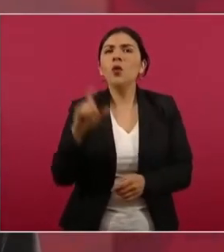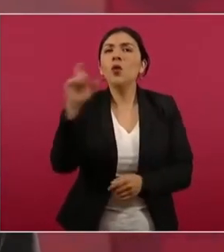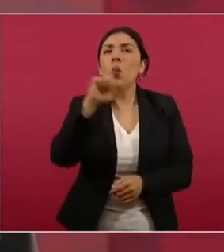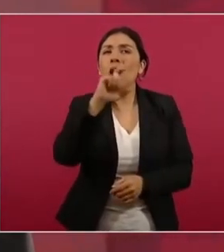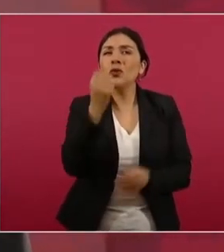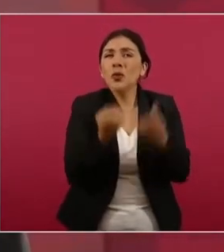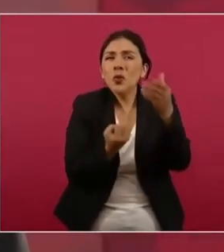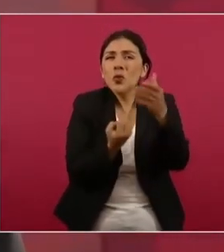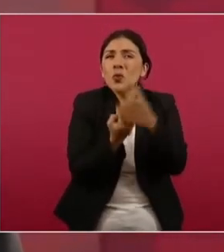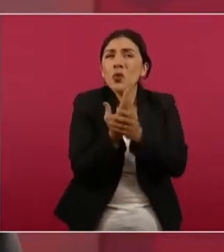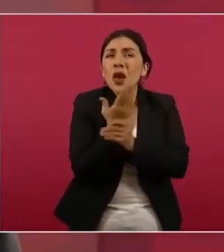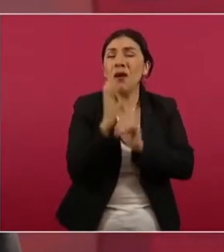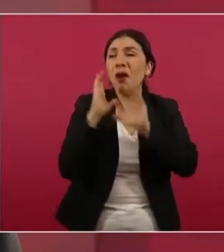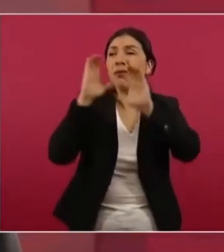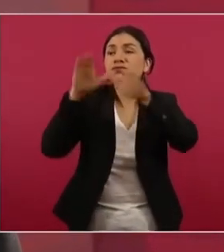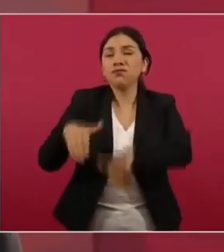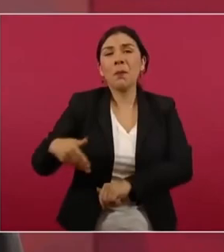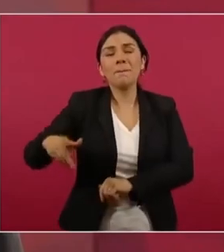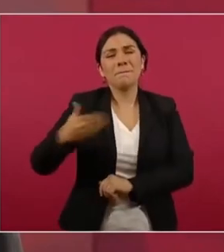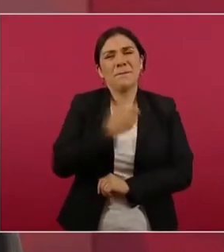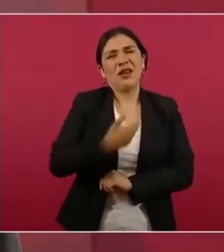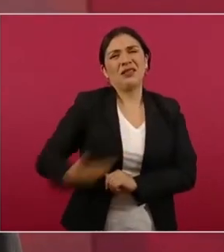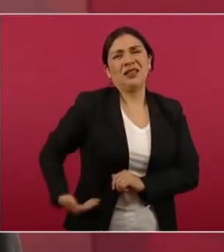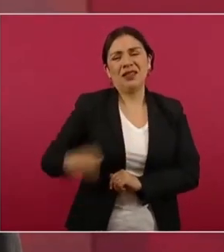el gobierno de Calderón.